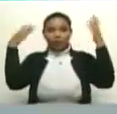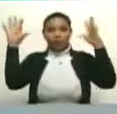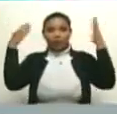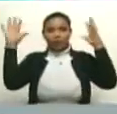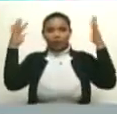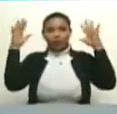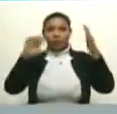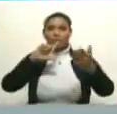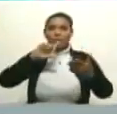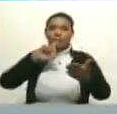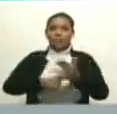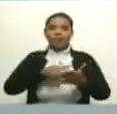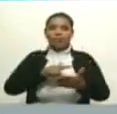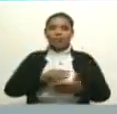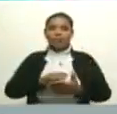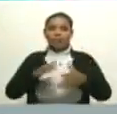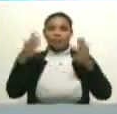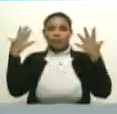¡Cúmplase!